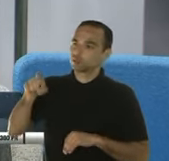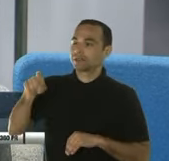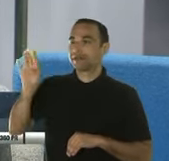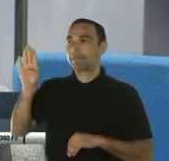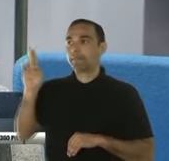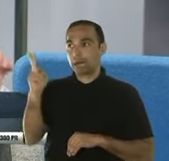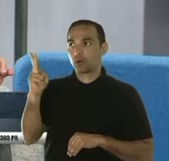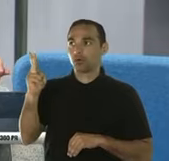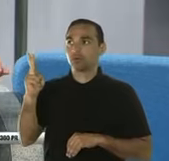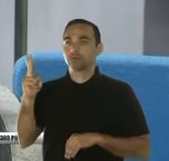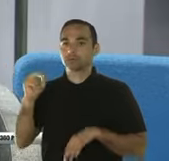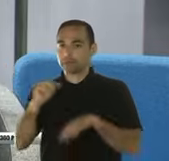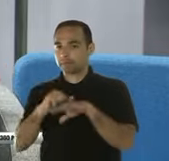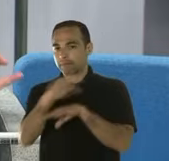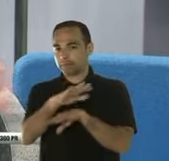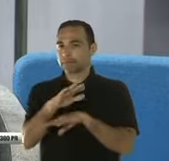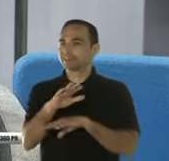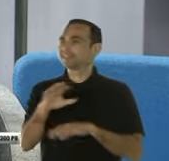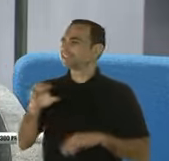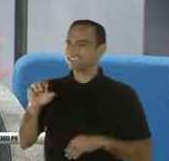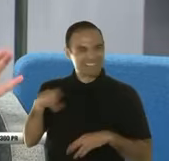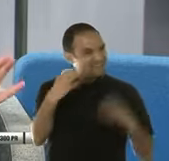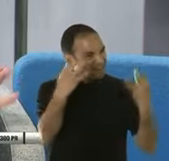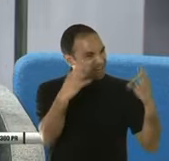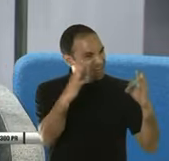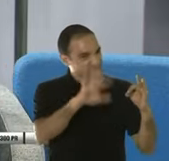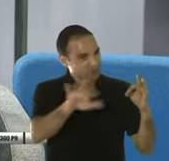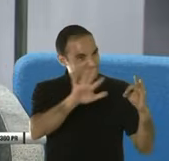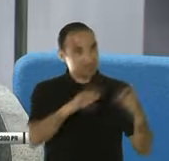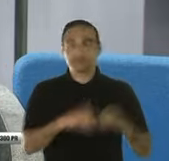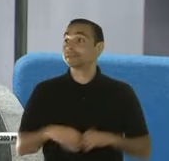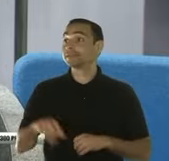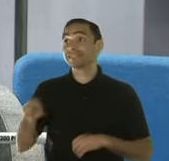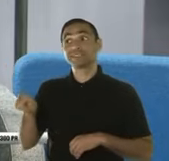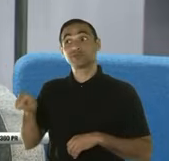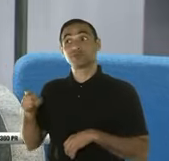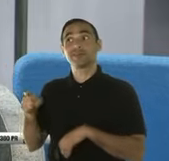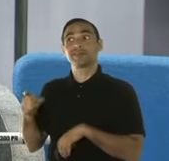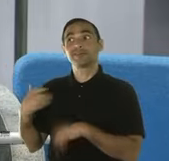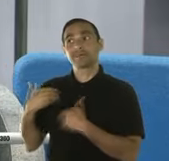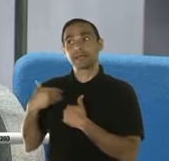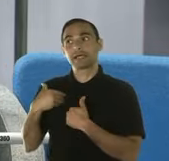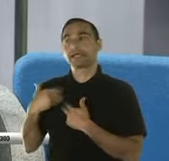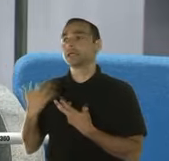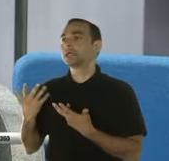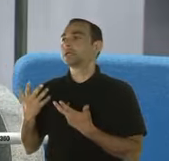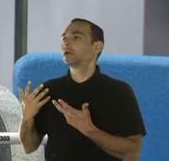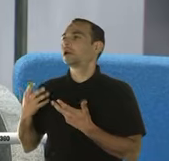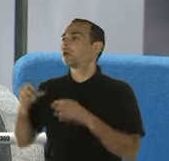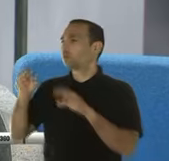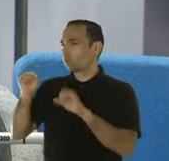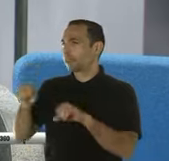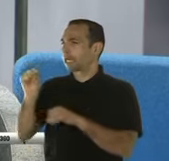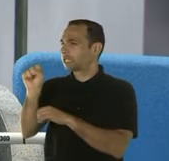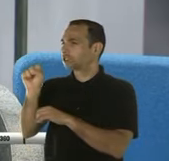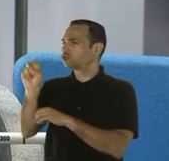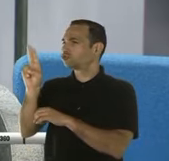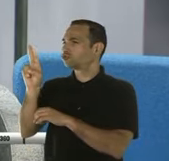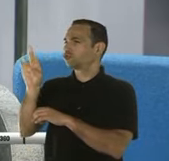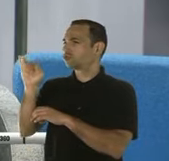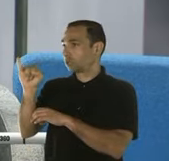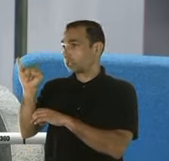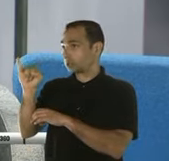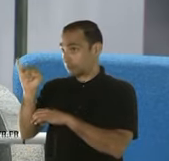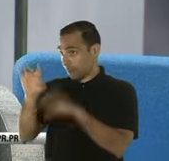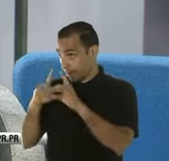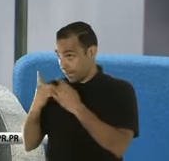hojita, un formulario. Exacto, ya se supone que la tengan, si no les ha llegado por correo pueden entrar a su cuenta de Suri en la página del